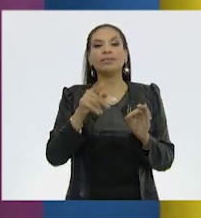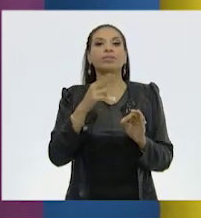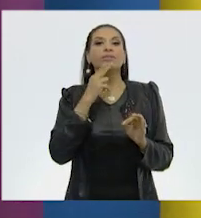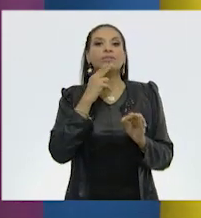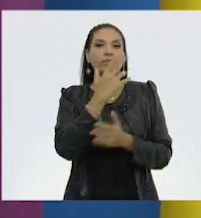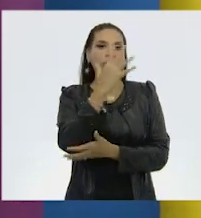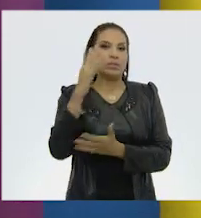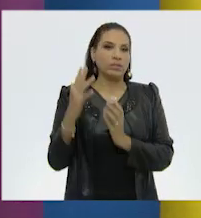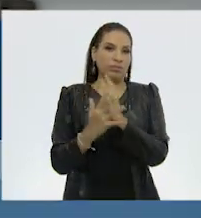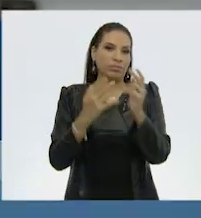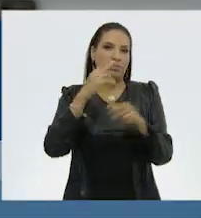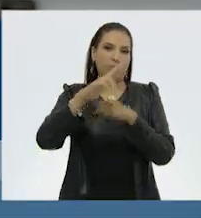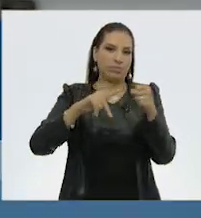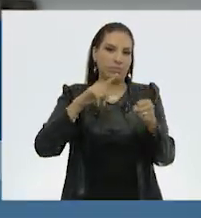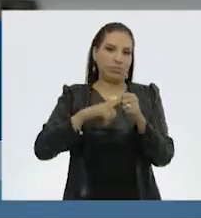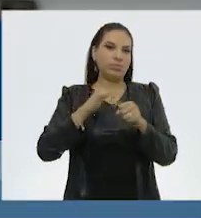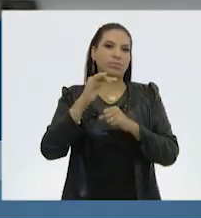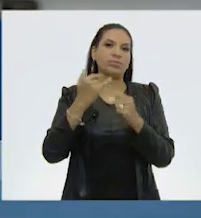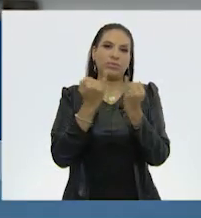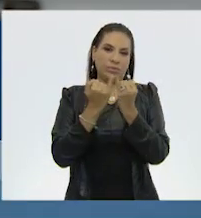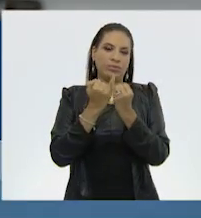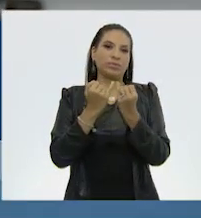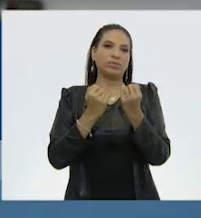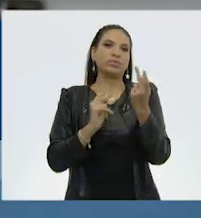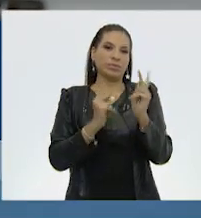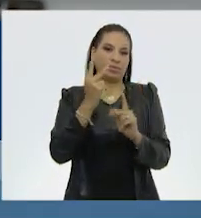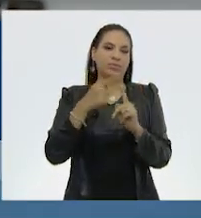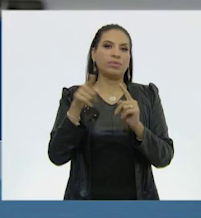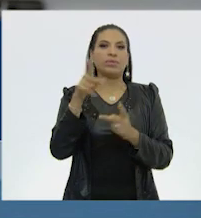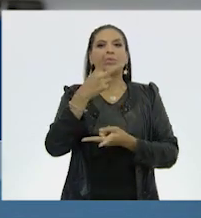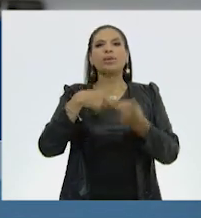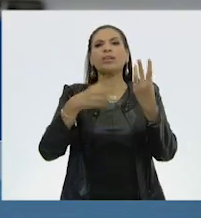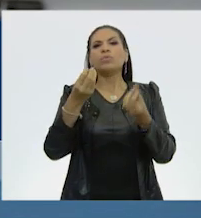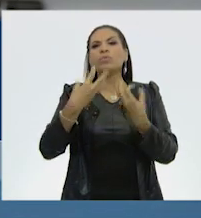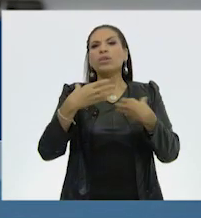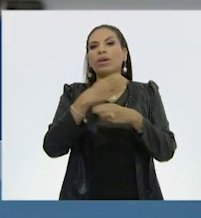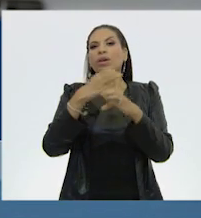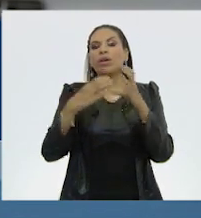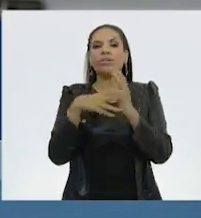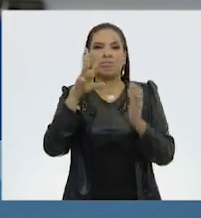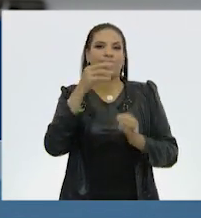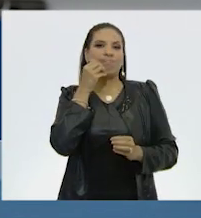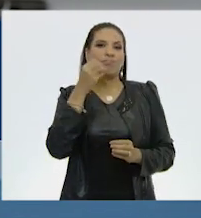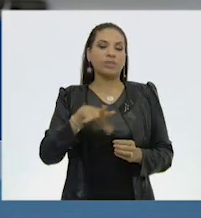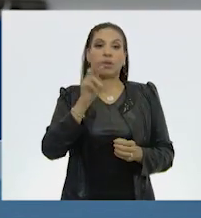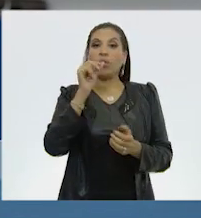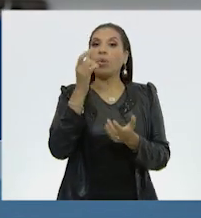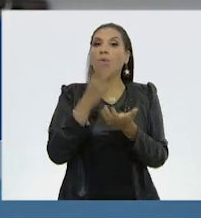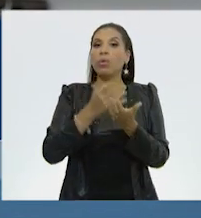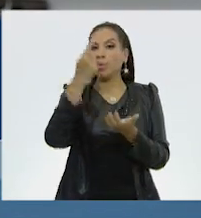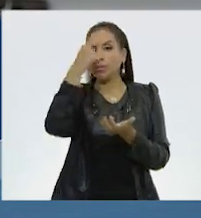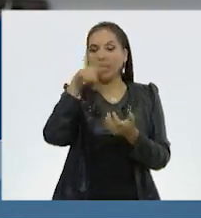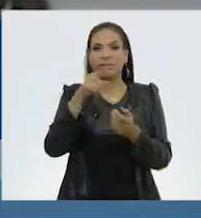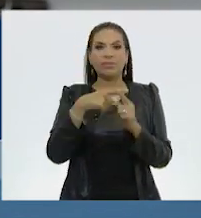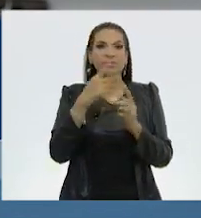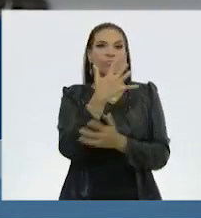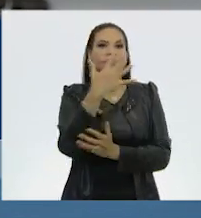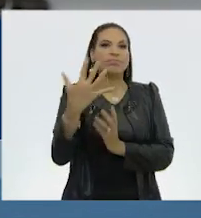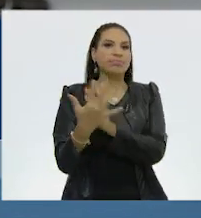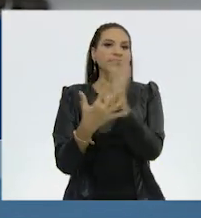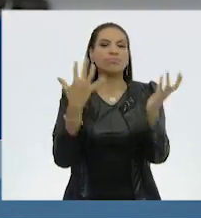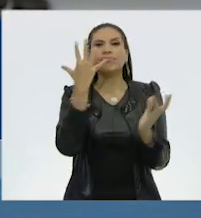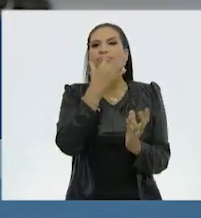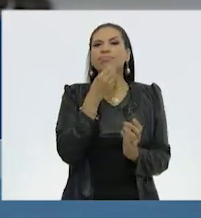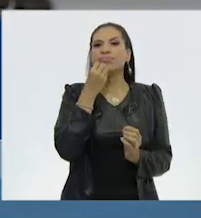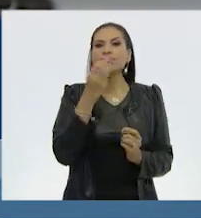naturaleza. ¡Sí! Porque nos provee de cosas maravillosas. No solo por los paisajes tan